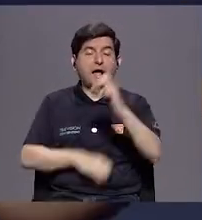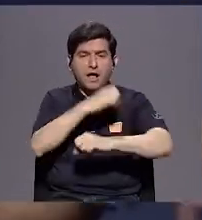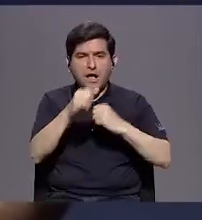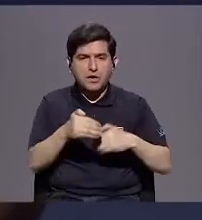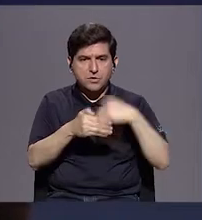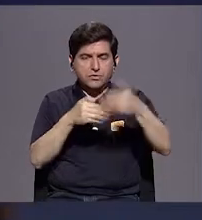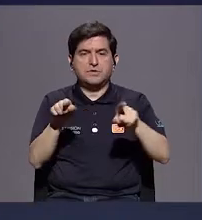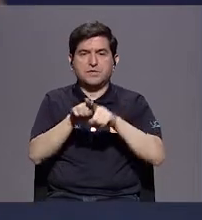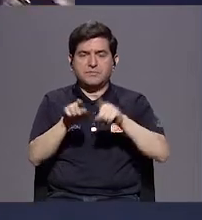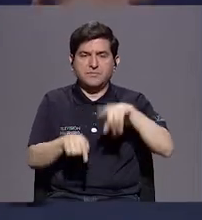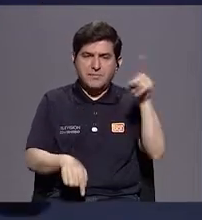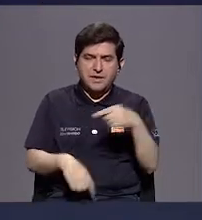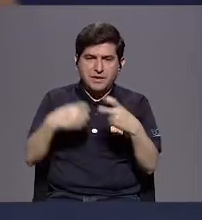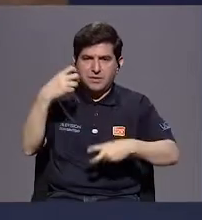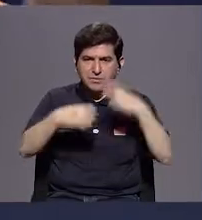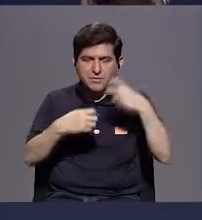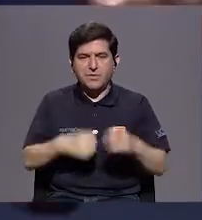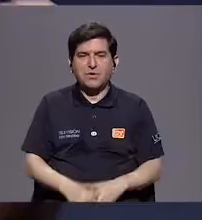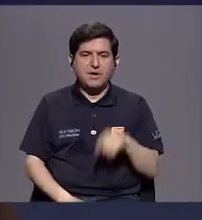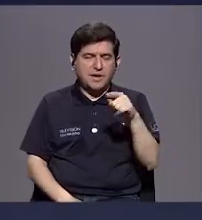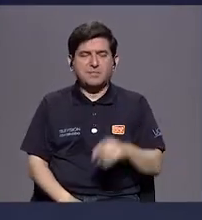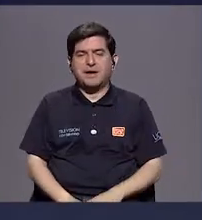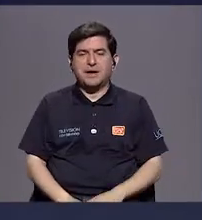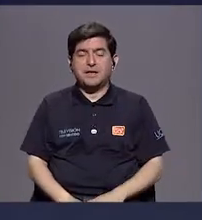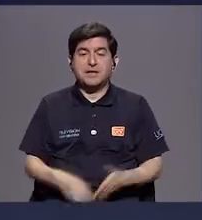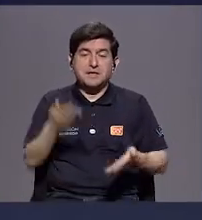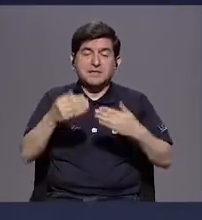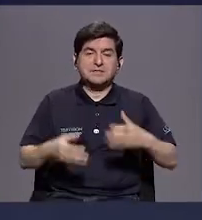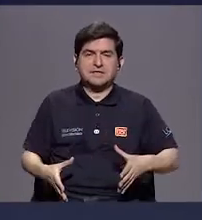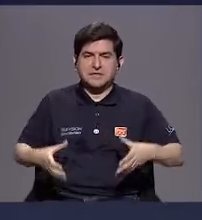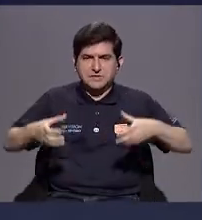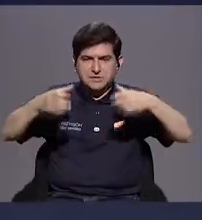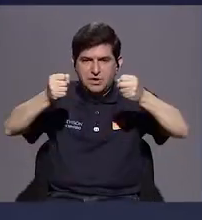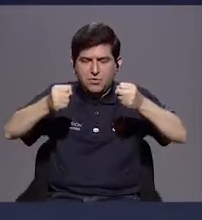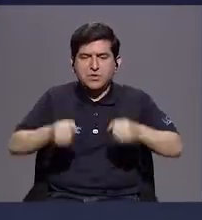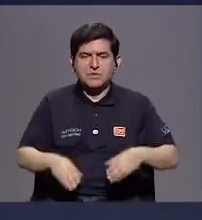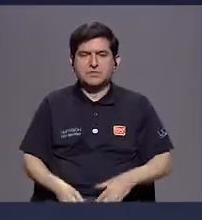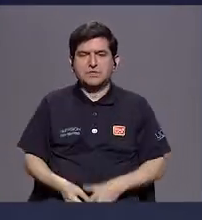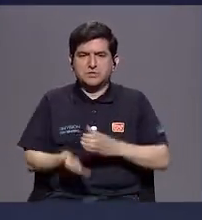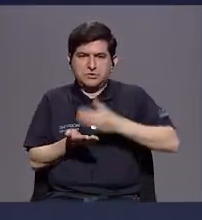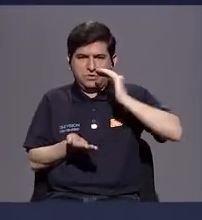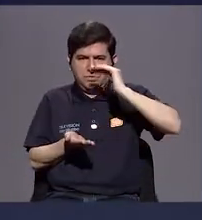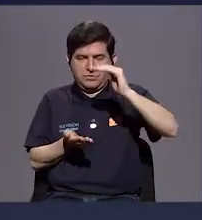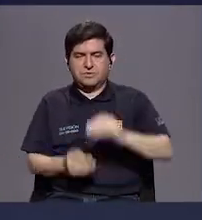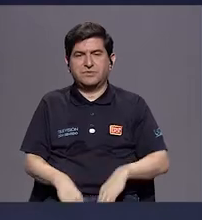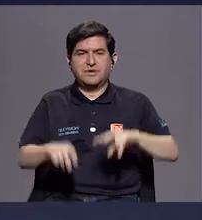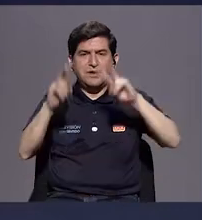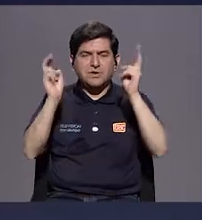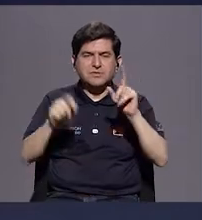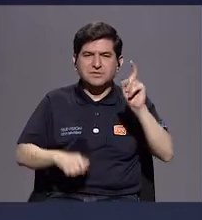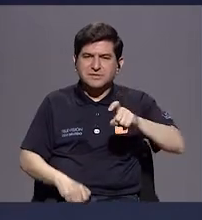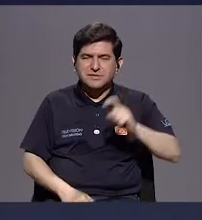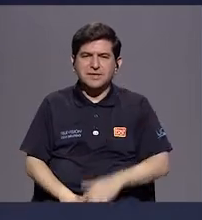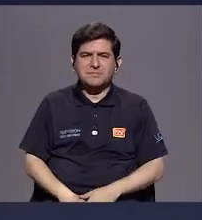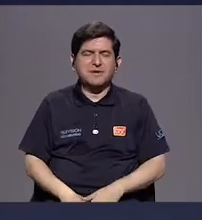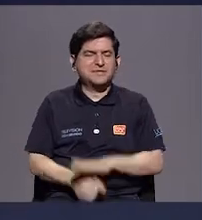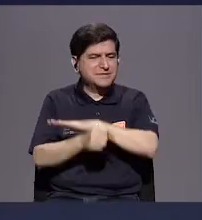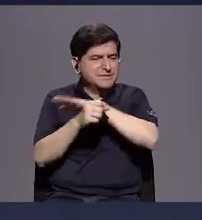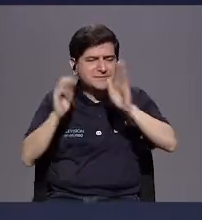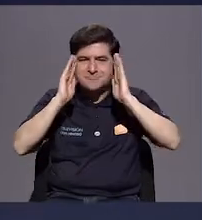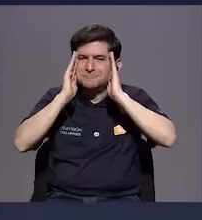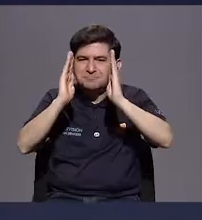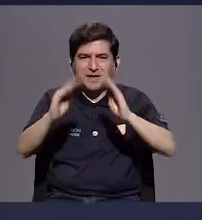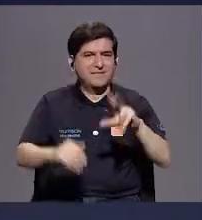entonces también un problema como de bolsas, botellas y todo esto. Es que me parece que los temas deben de verse de forma integral.